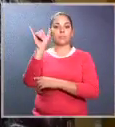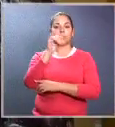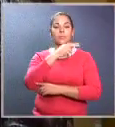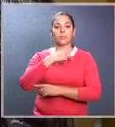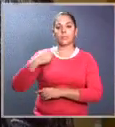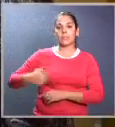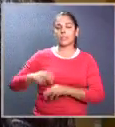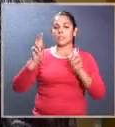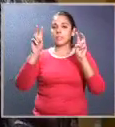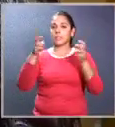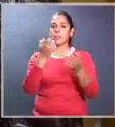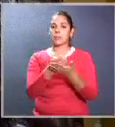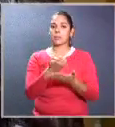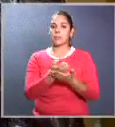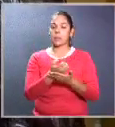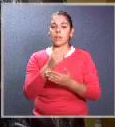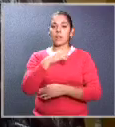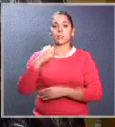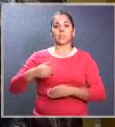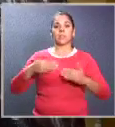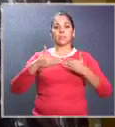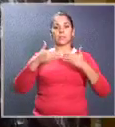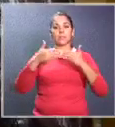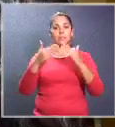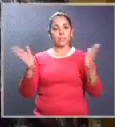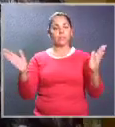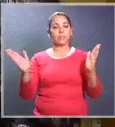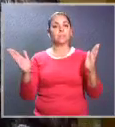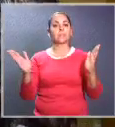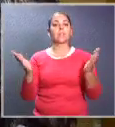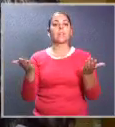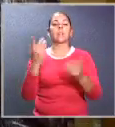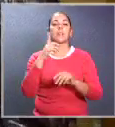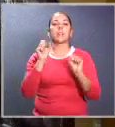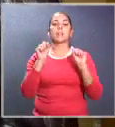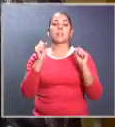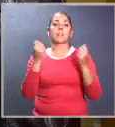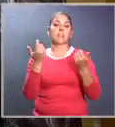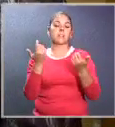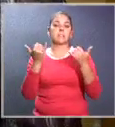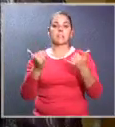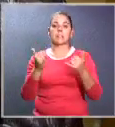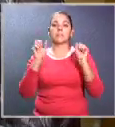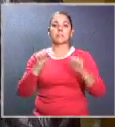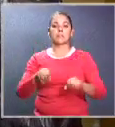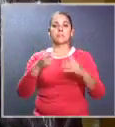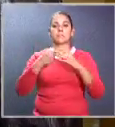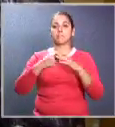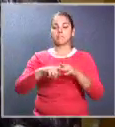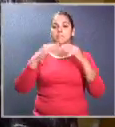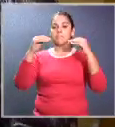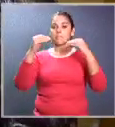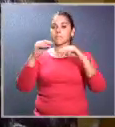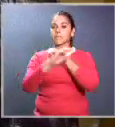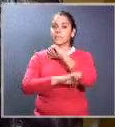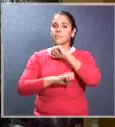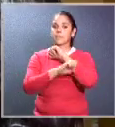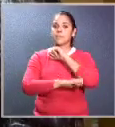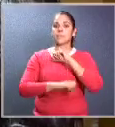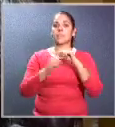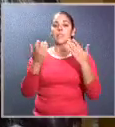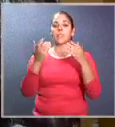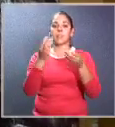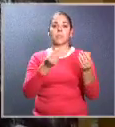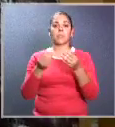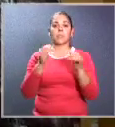económica, China nos está abriendo las puertas para que ojalá lo antes posible empecemos a exportar productos como